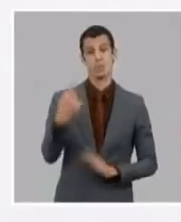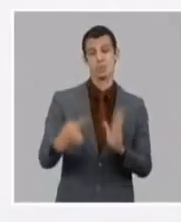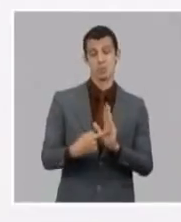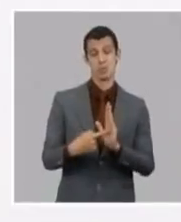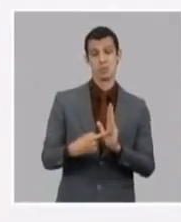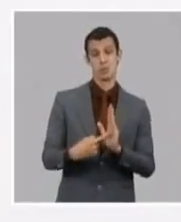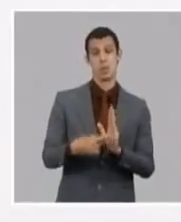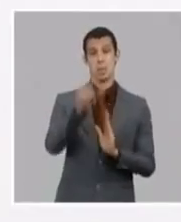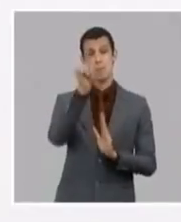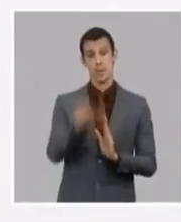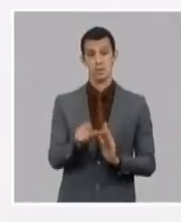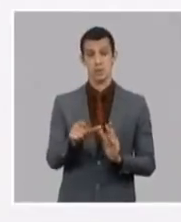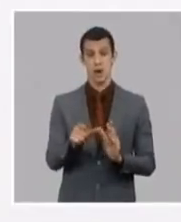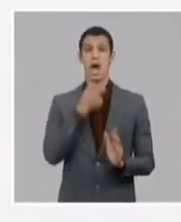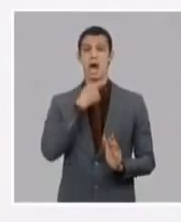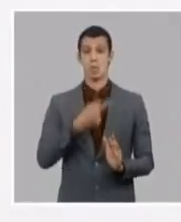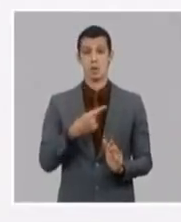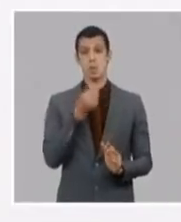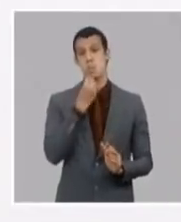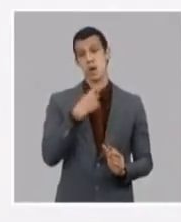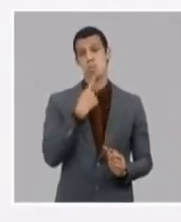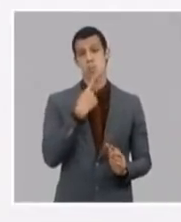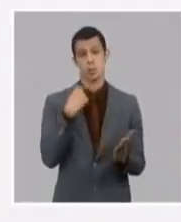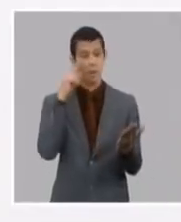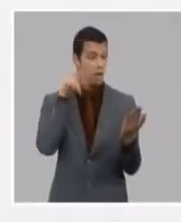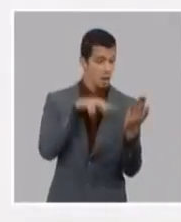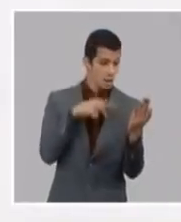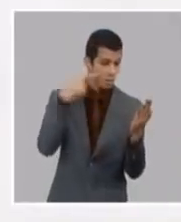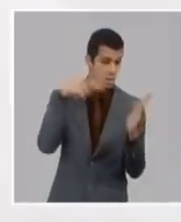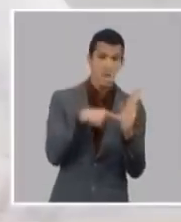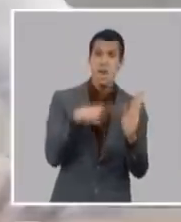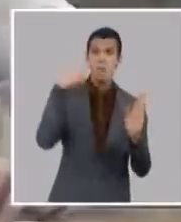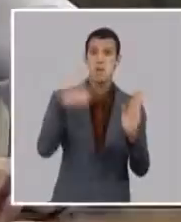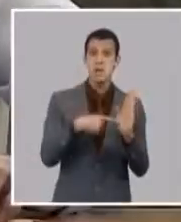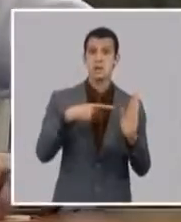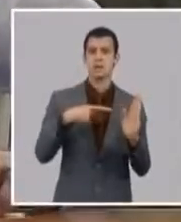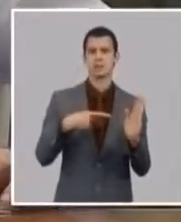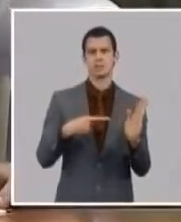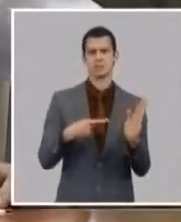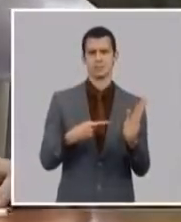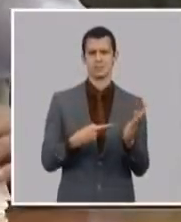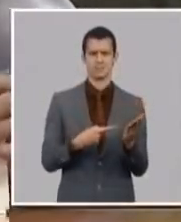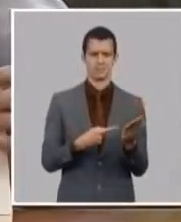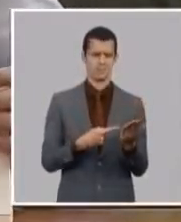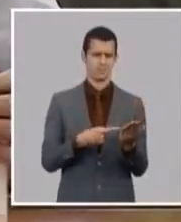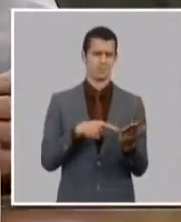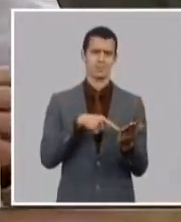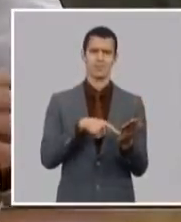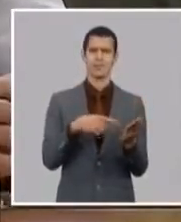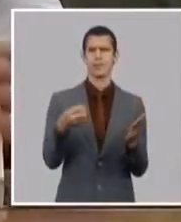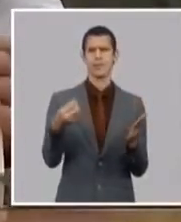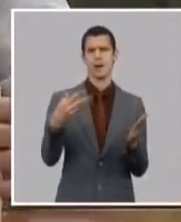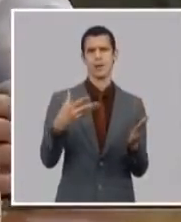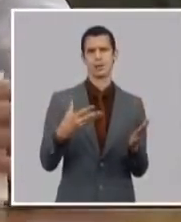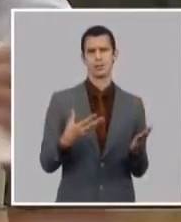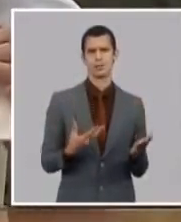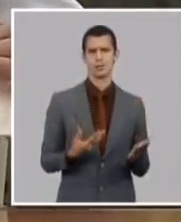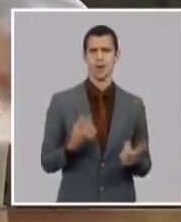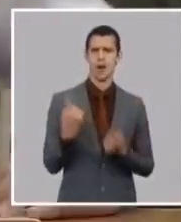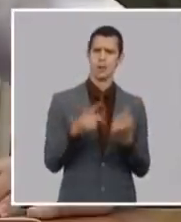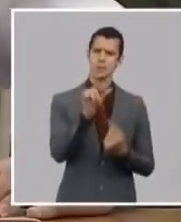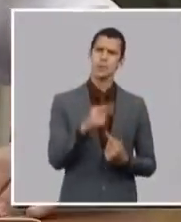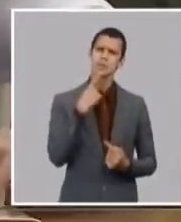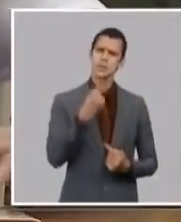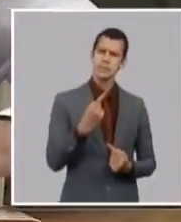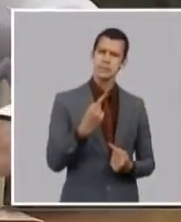como esas para no decir de la cantidad de gente que ya nos hemos ido del país que hemos abandonado el país aquí hay